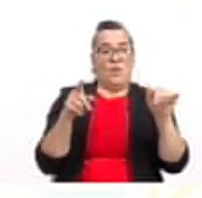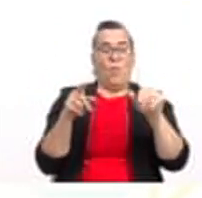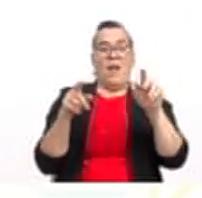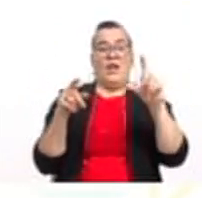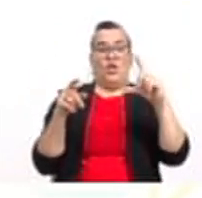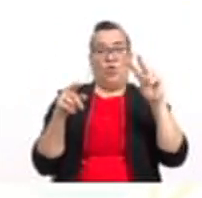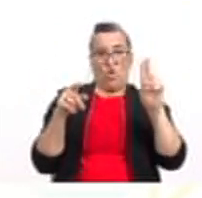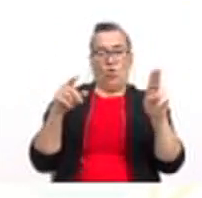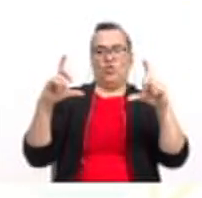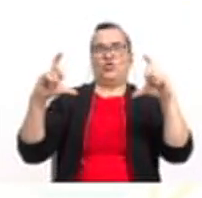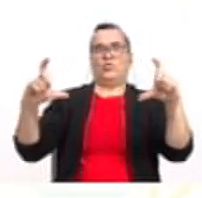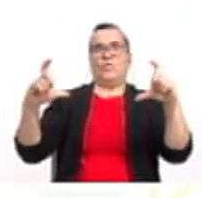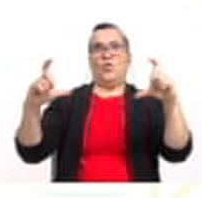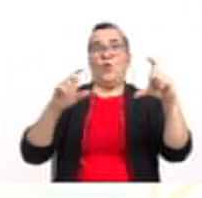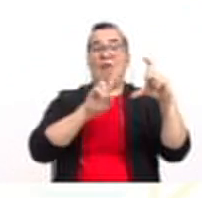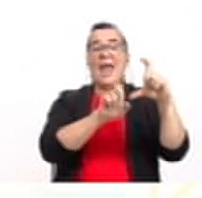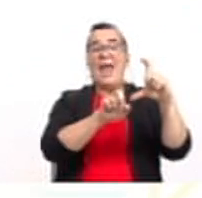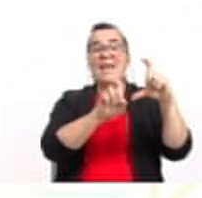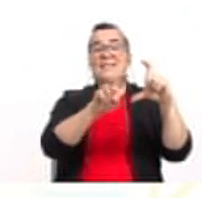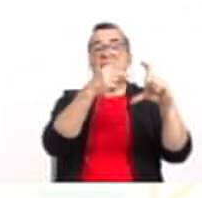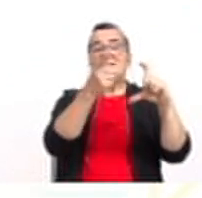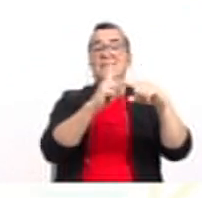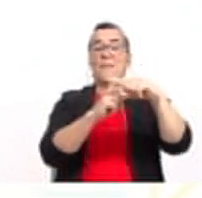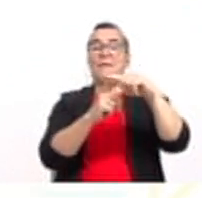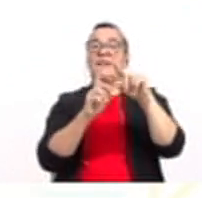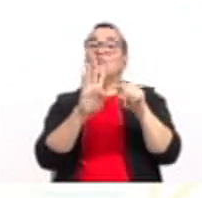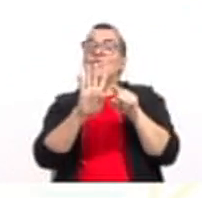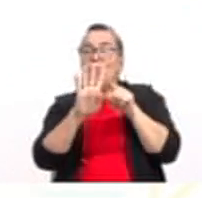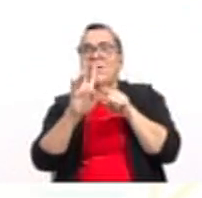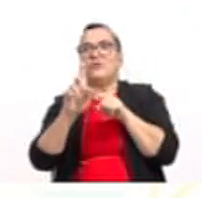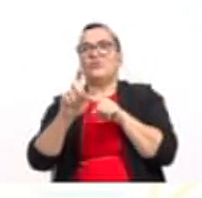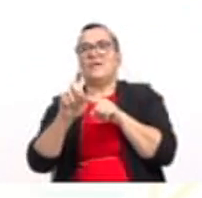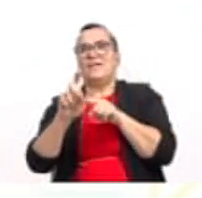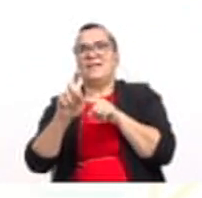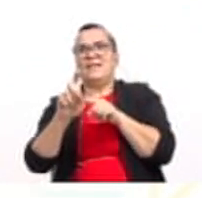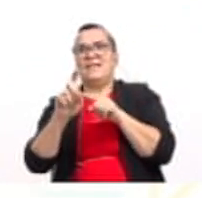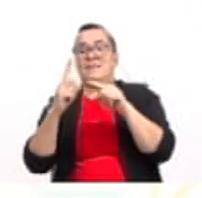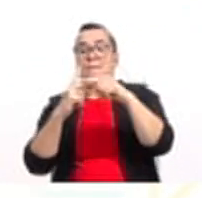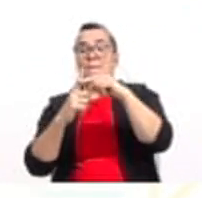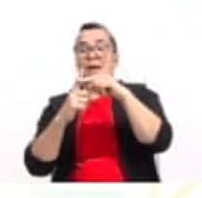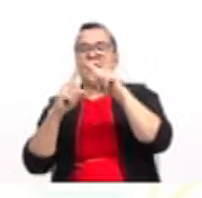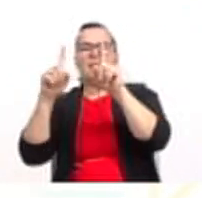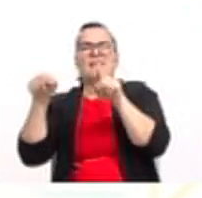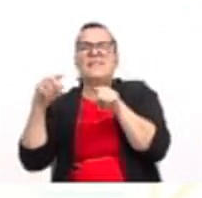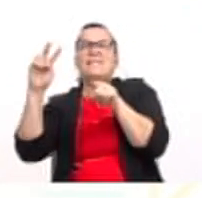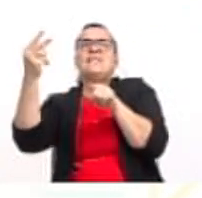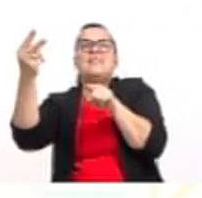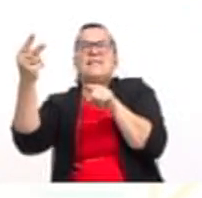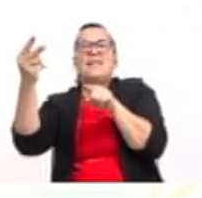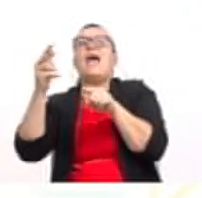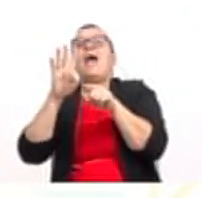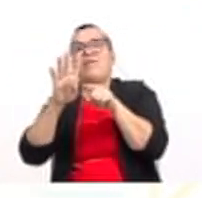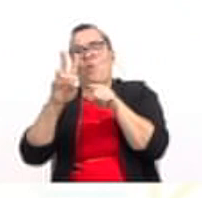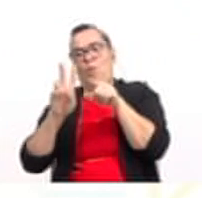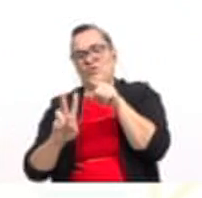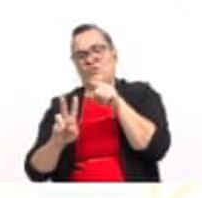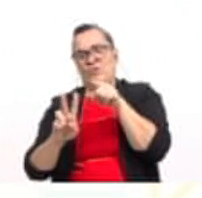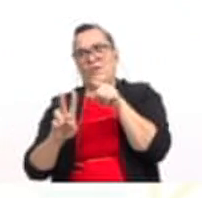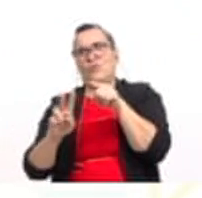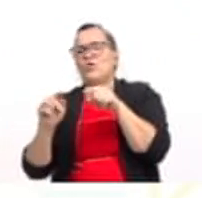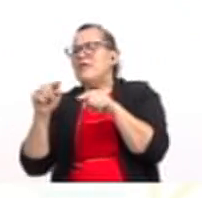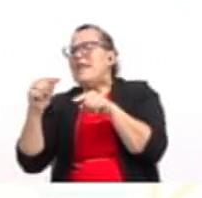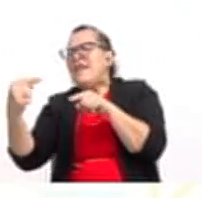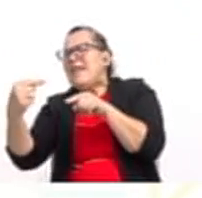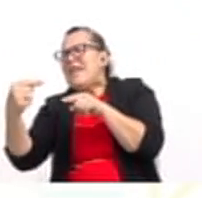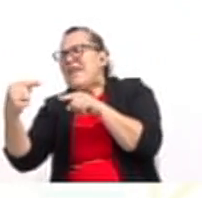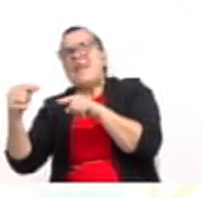por x al cuadrado más 4x más el cuadrado de 4 sobre 2 y le restamos